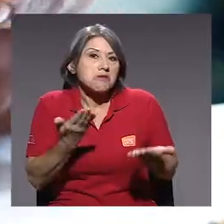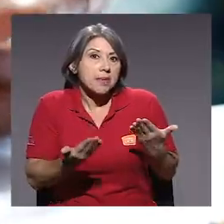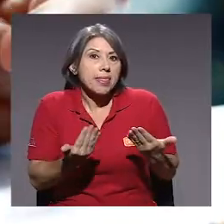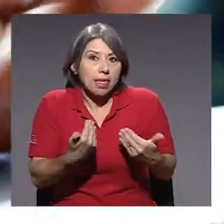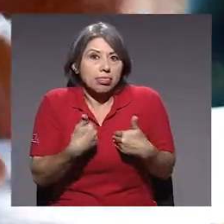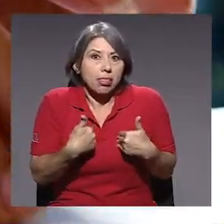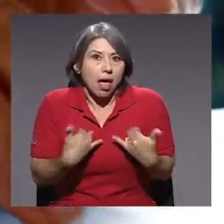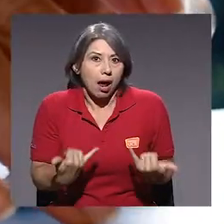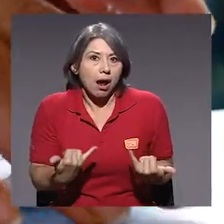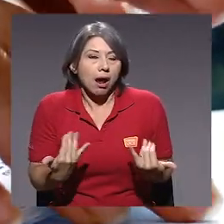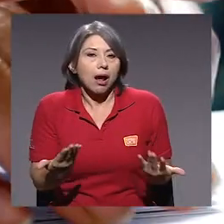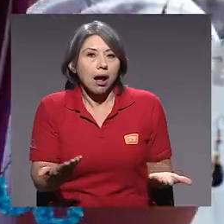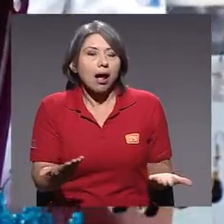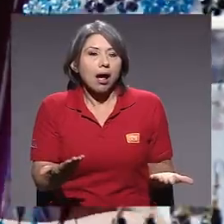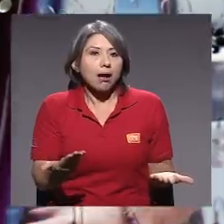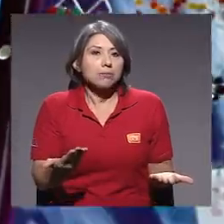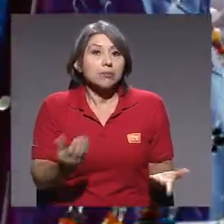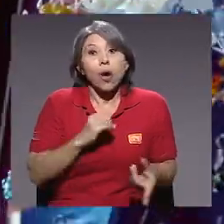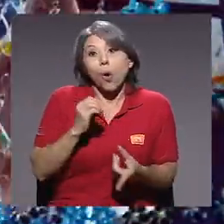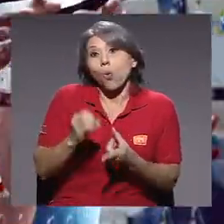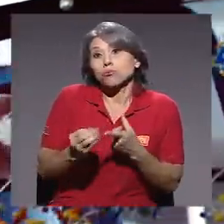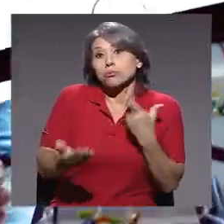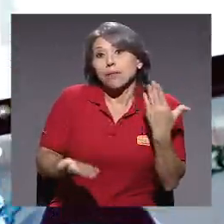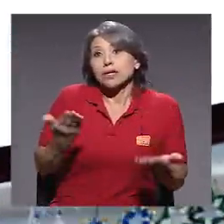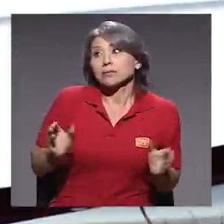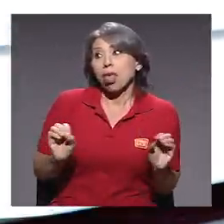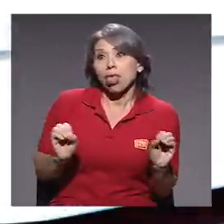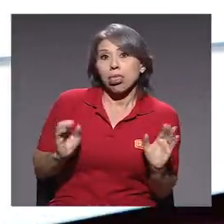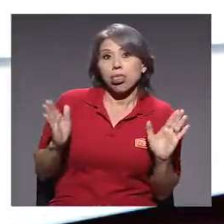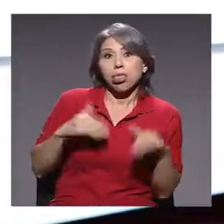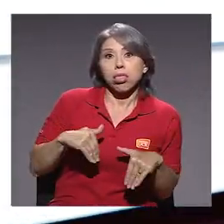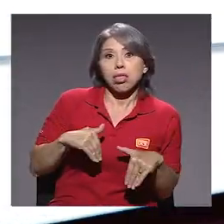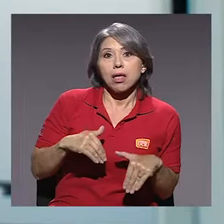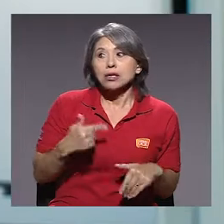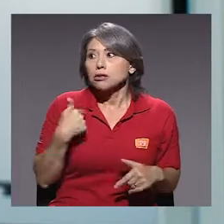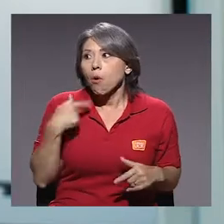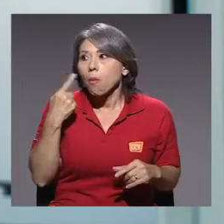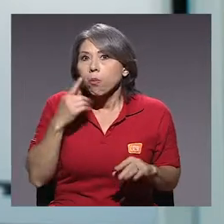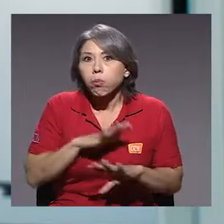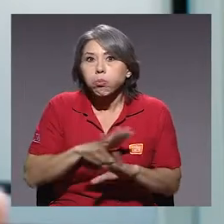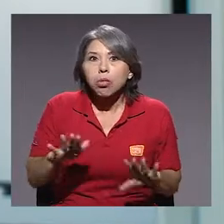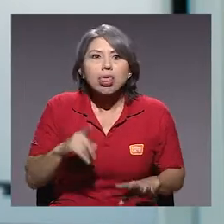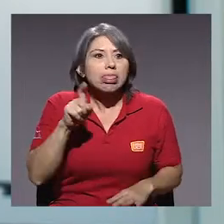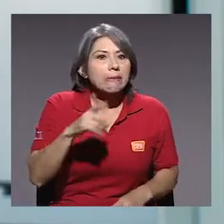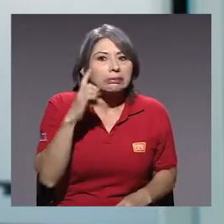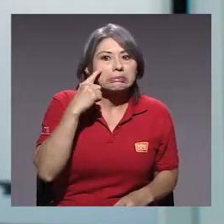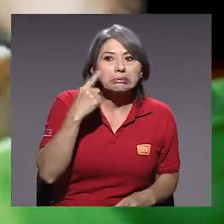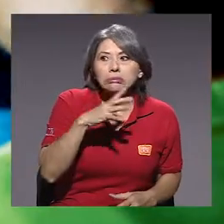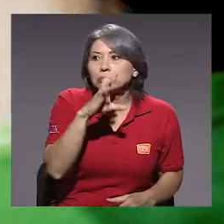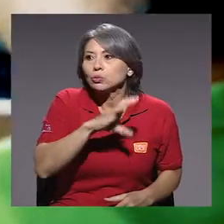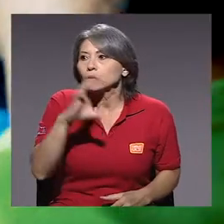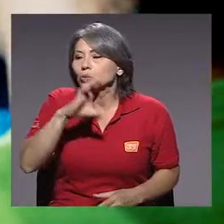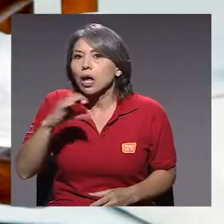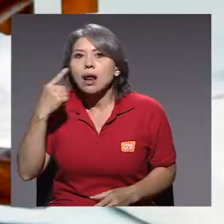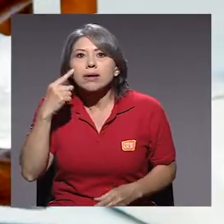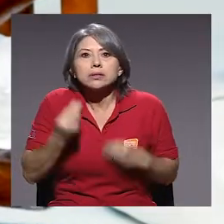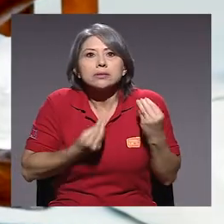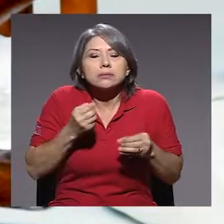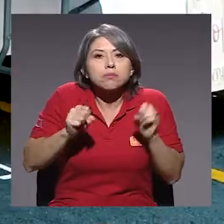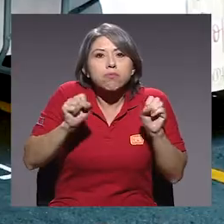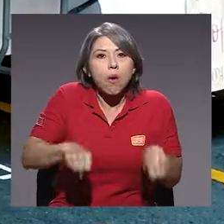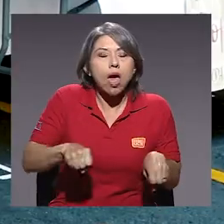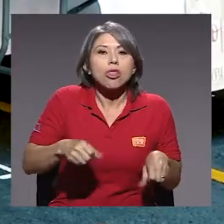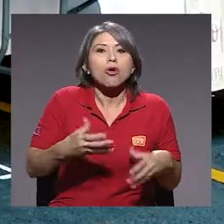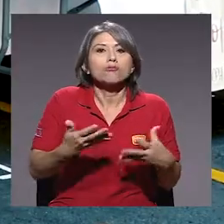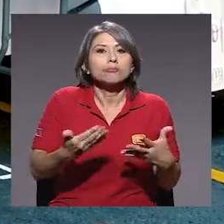que posiblemente tenga mano o no. Si no tengo mano, tengo que buscar en mi entorno, a si